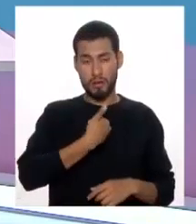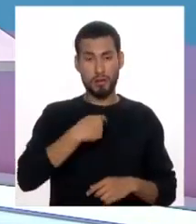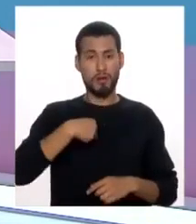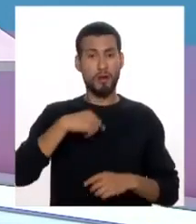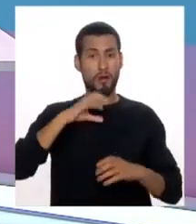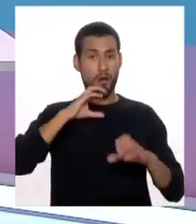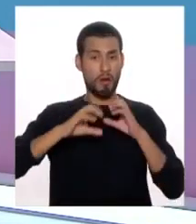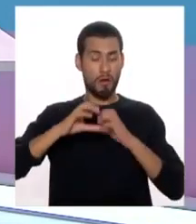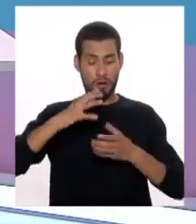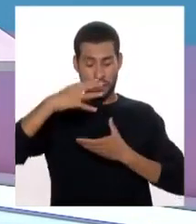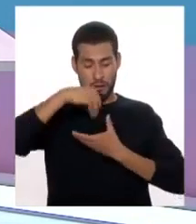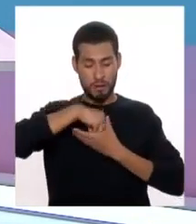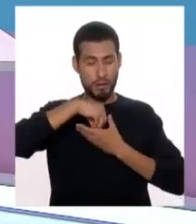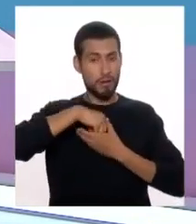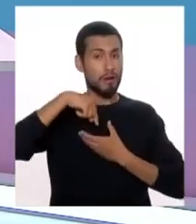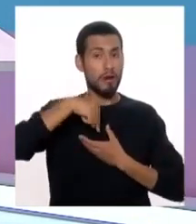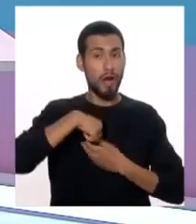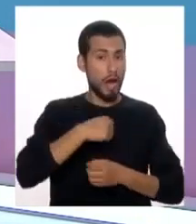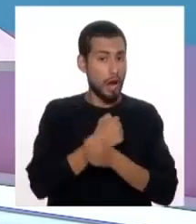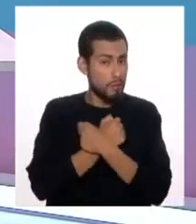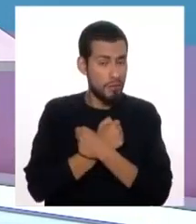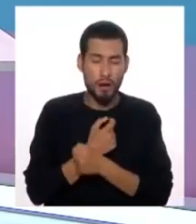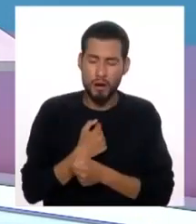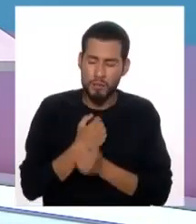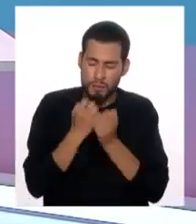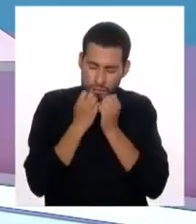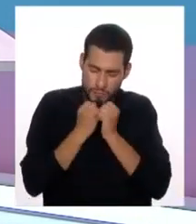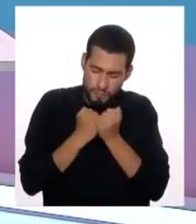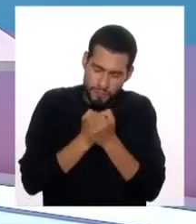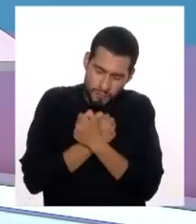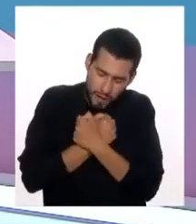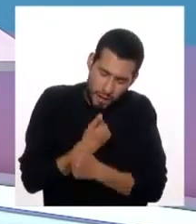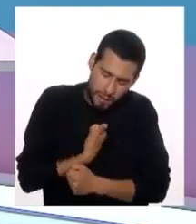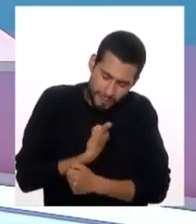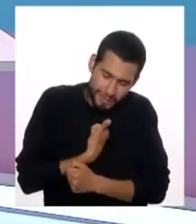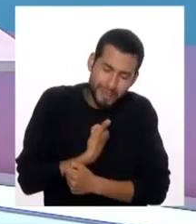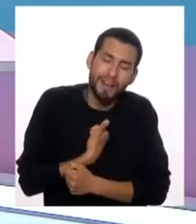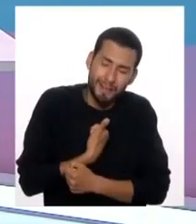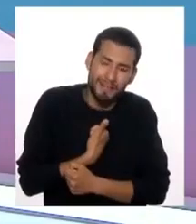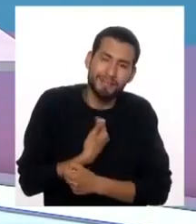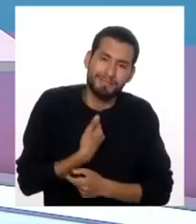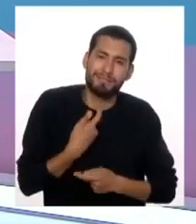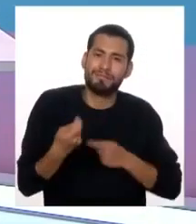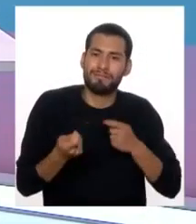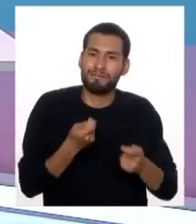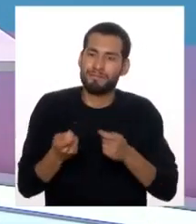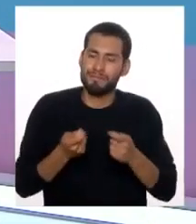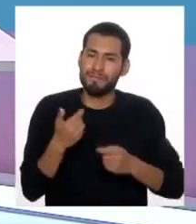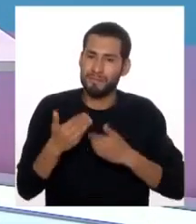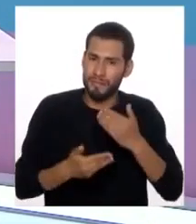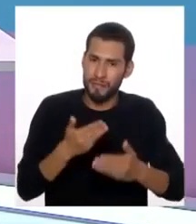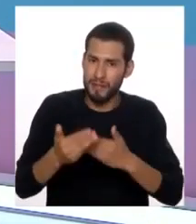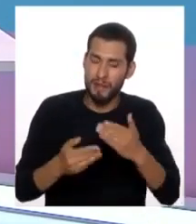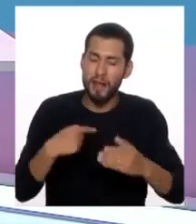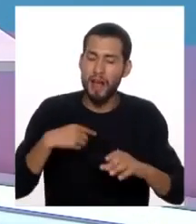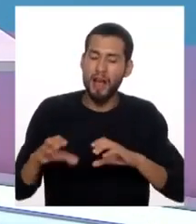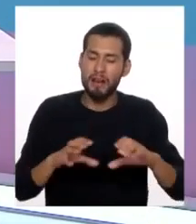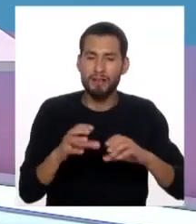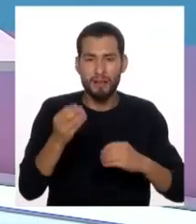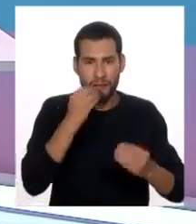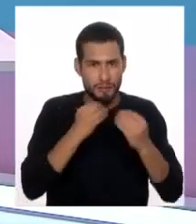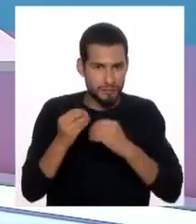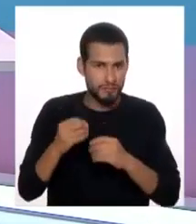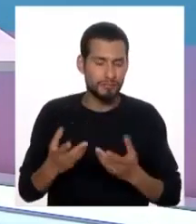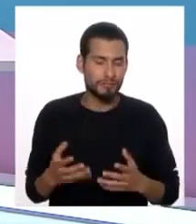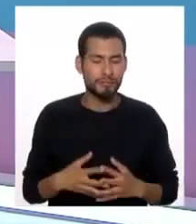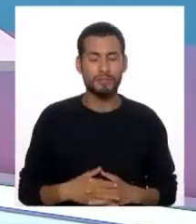interior no es de amor hacia ti, entonces tú vas a controlar de alguna manera lo que haces con los alimentos.